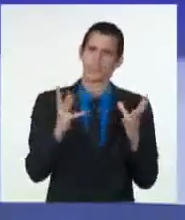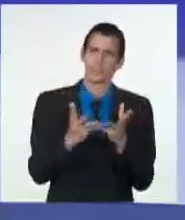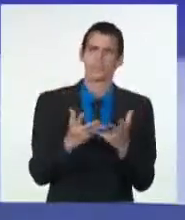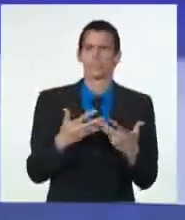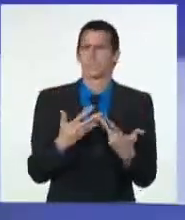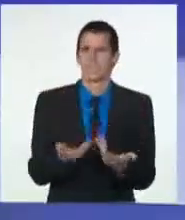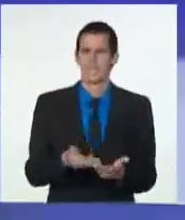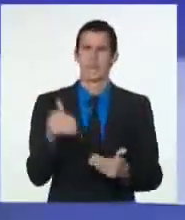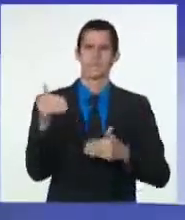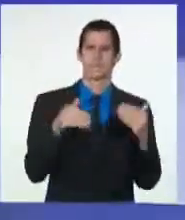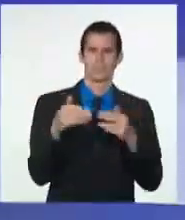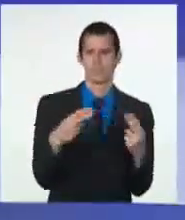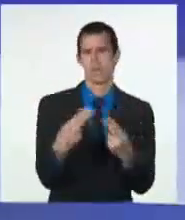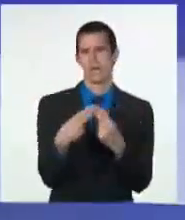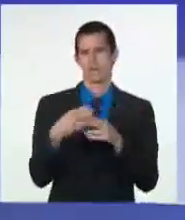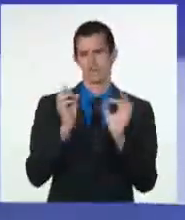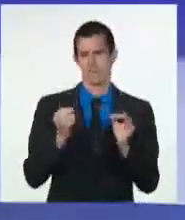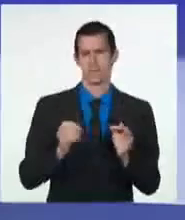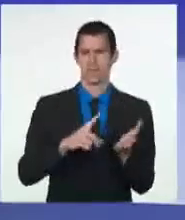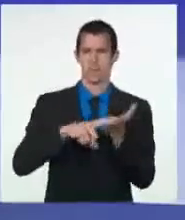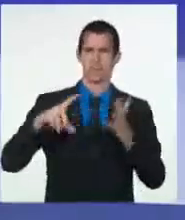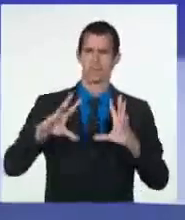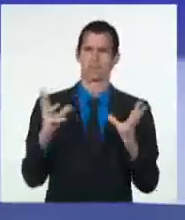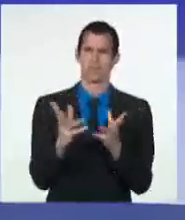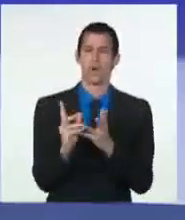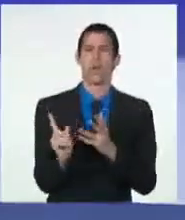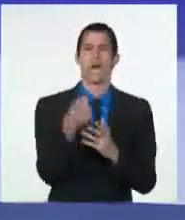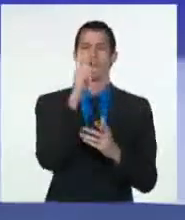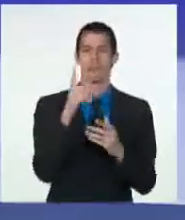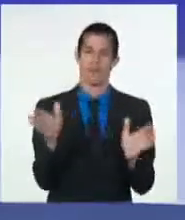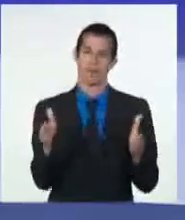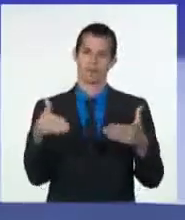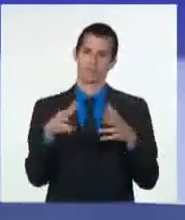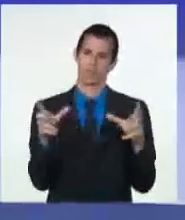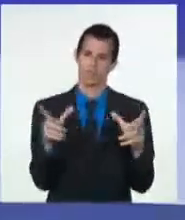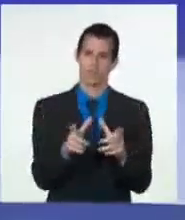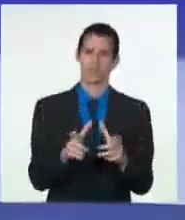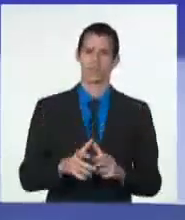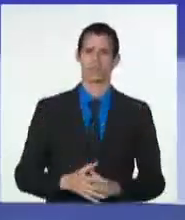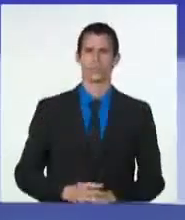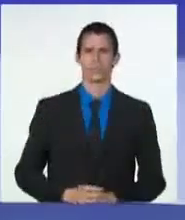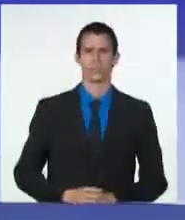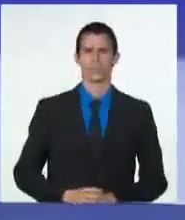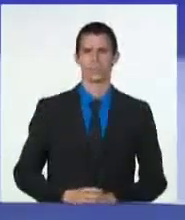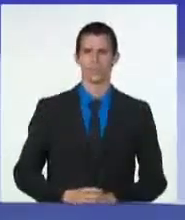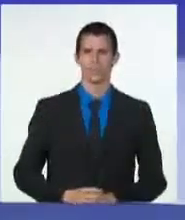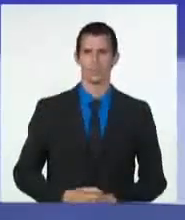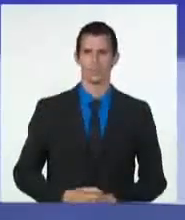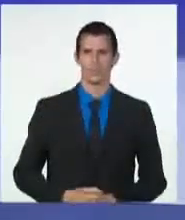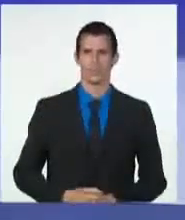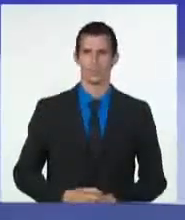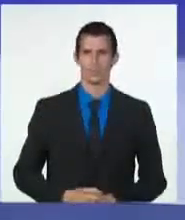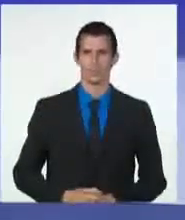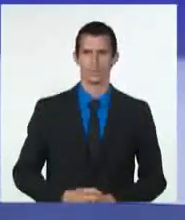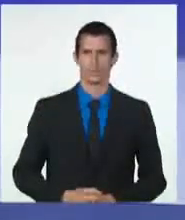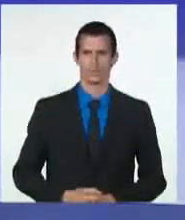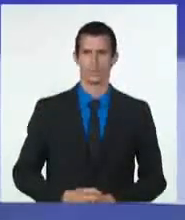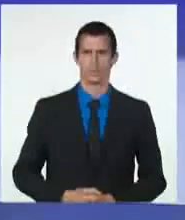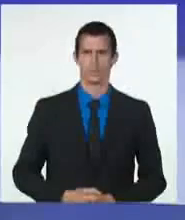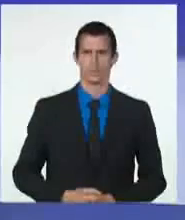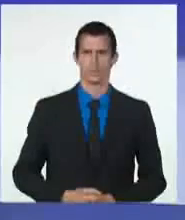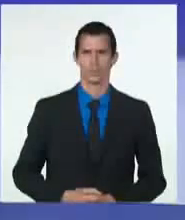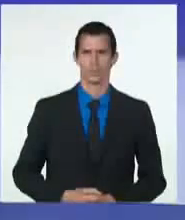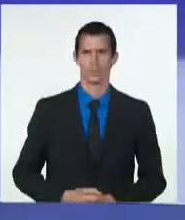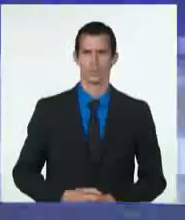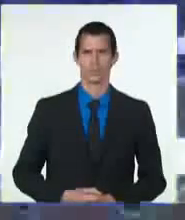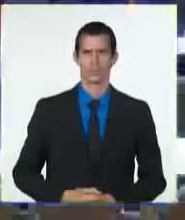Díaz Canel Bermúdez, en la clausura del primer periodo ordinario de sesiones de la décima legislatura de la Asamblea Nacional del Poder Popular.